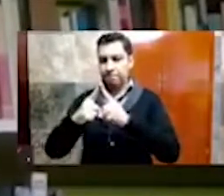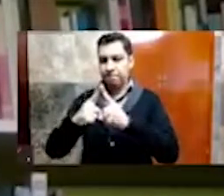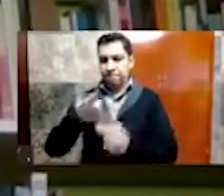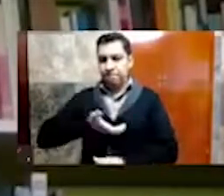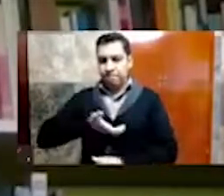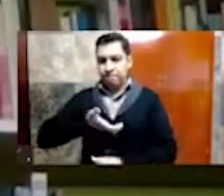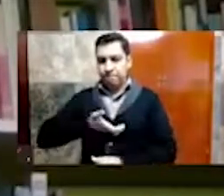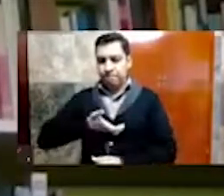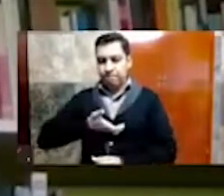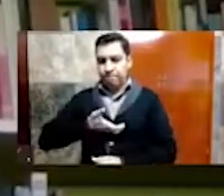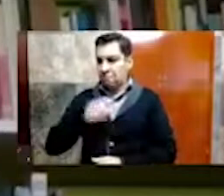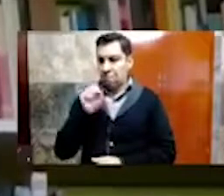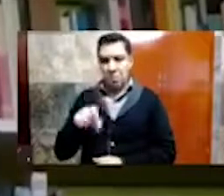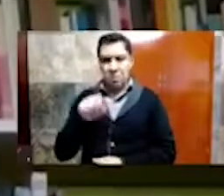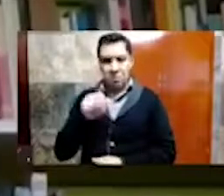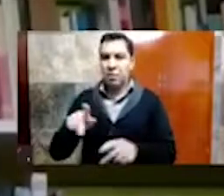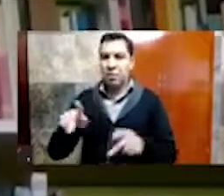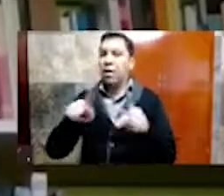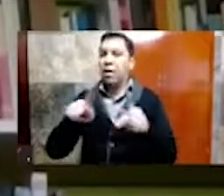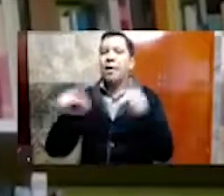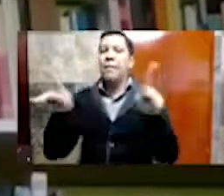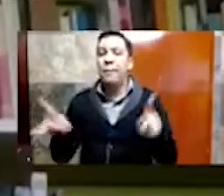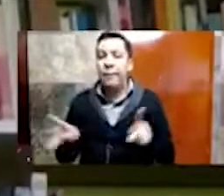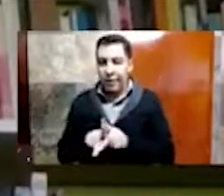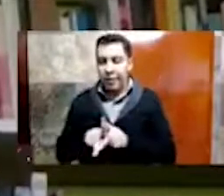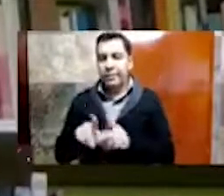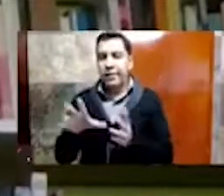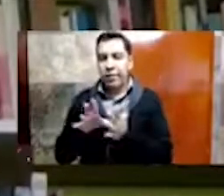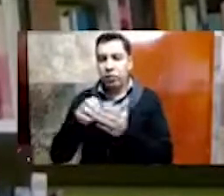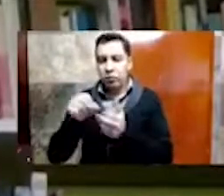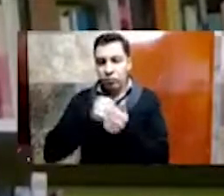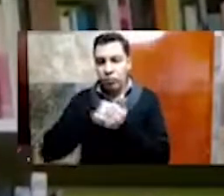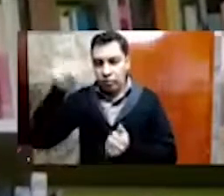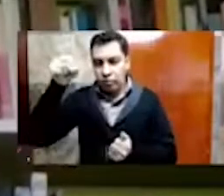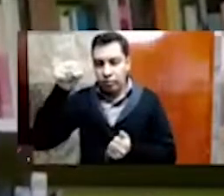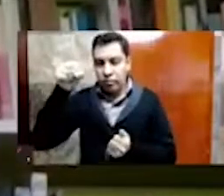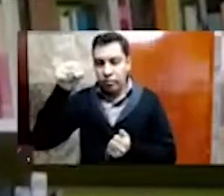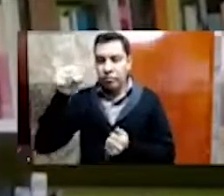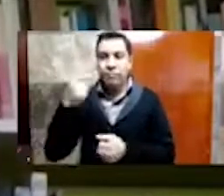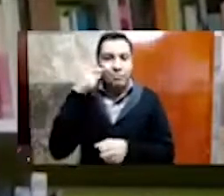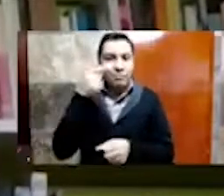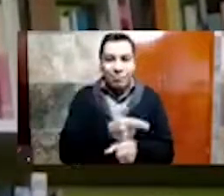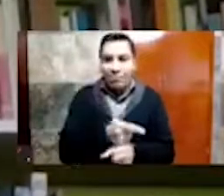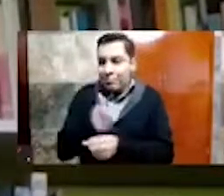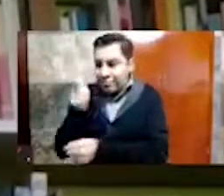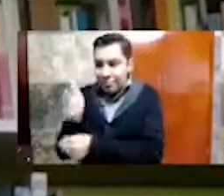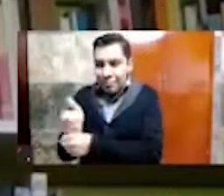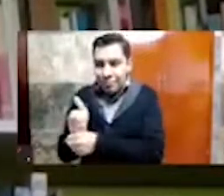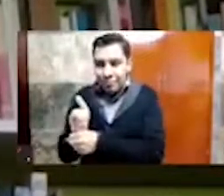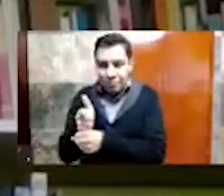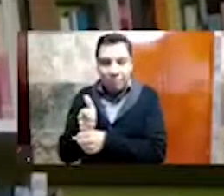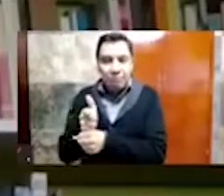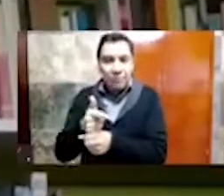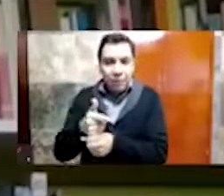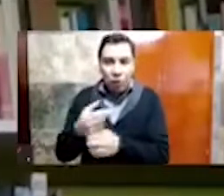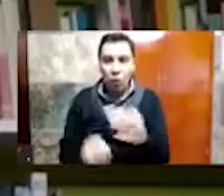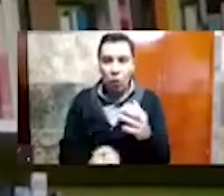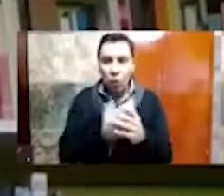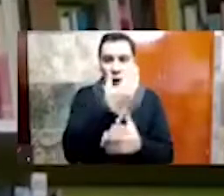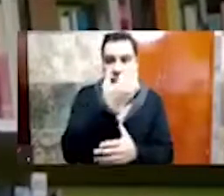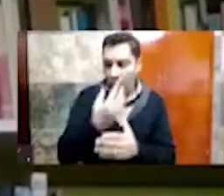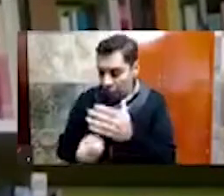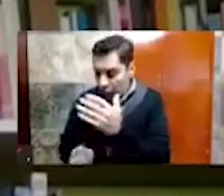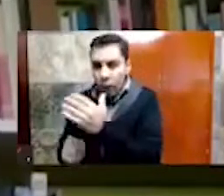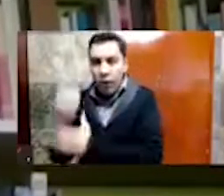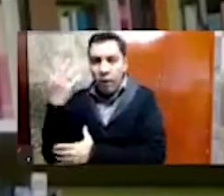decir, la misma plaza de la Constitución. Entonces, pues, son dos, este, o estos hallazgos, prácticamente,